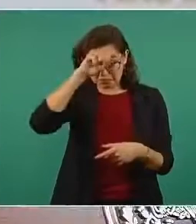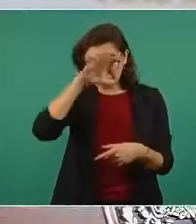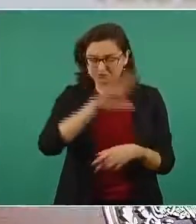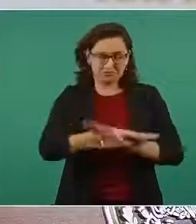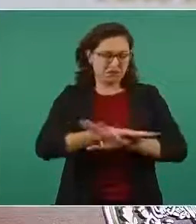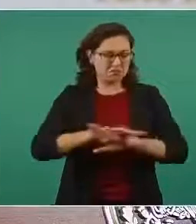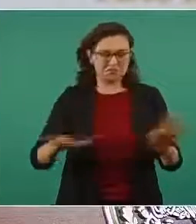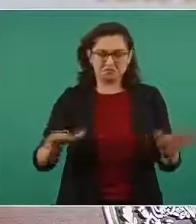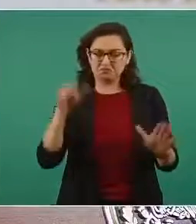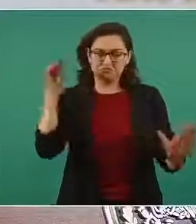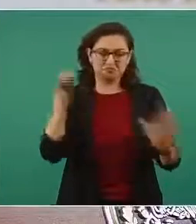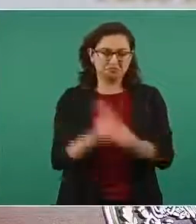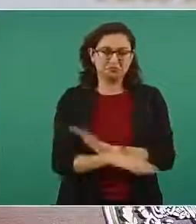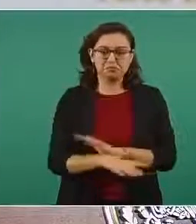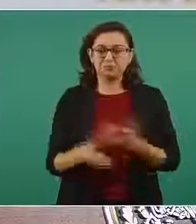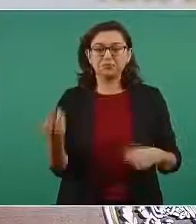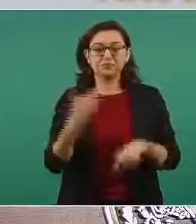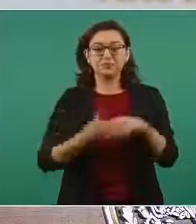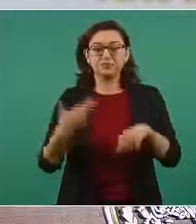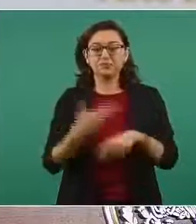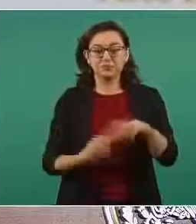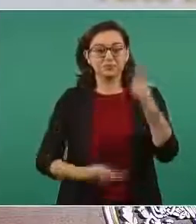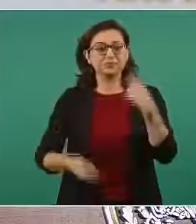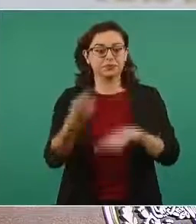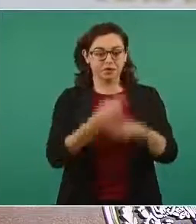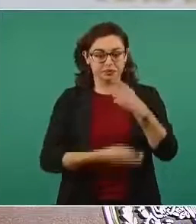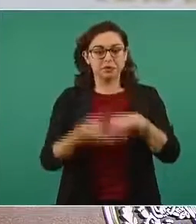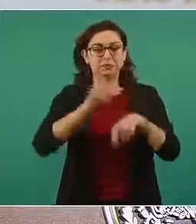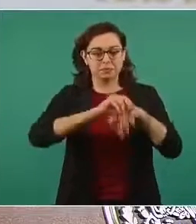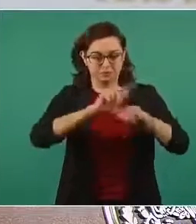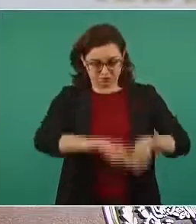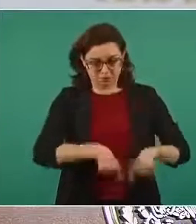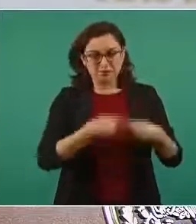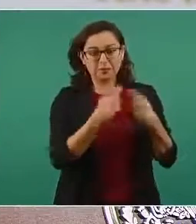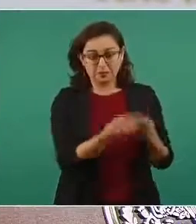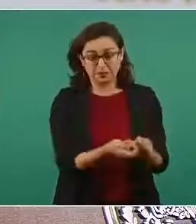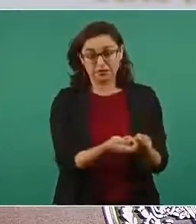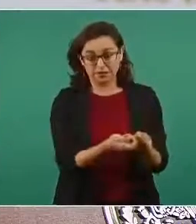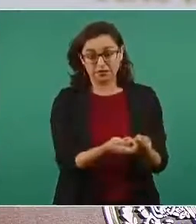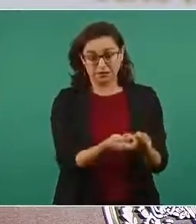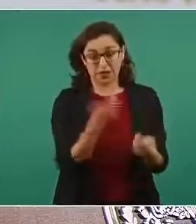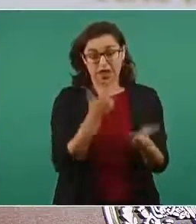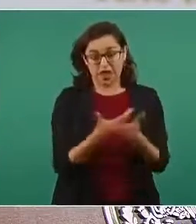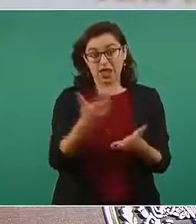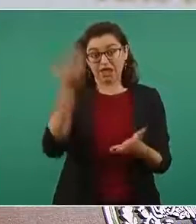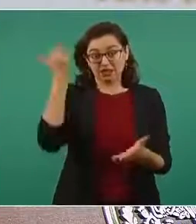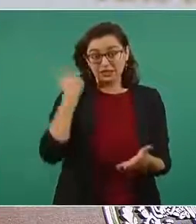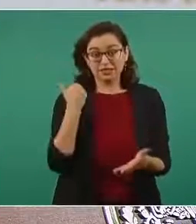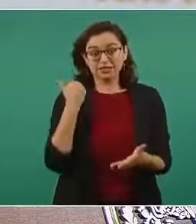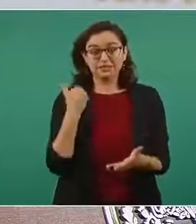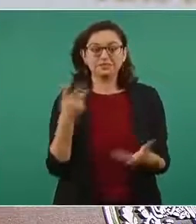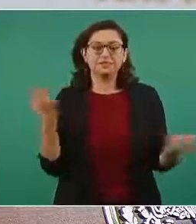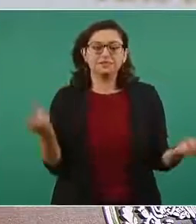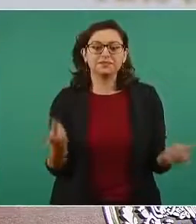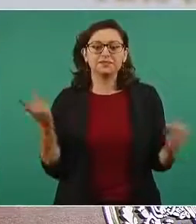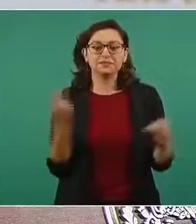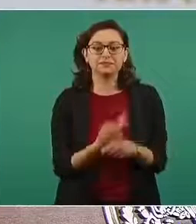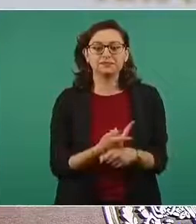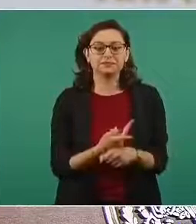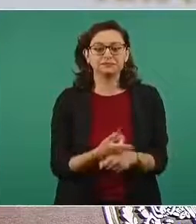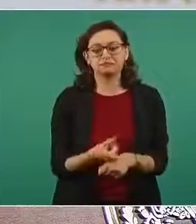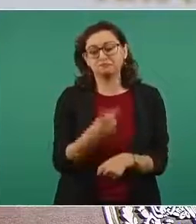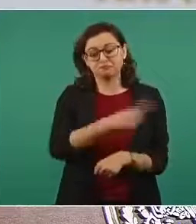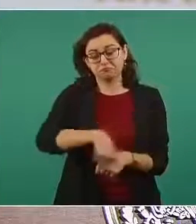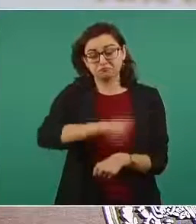hicieron el trámite les dieron las concesiones y en muchos casos utilizaron las